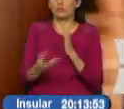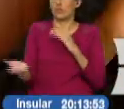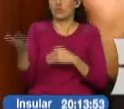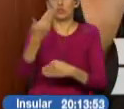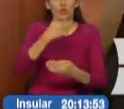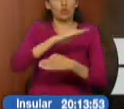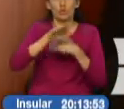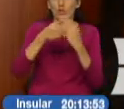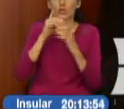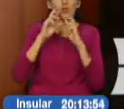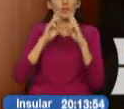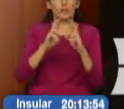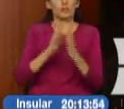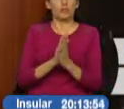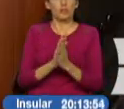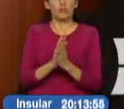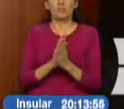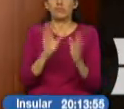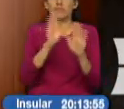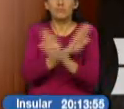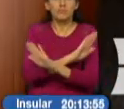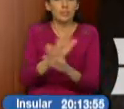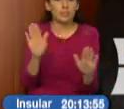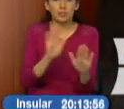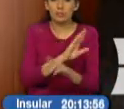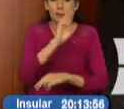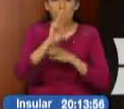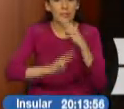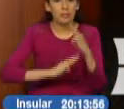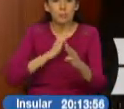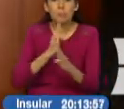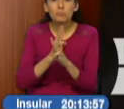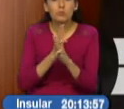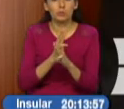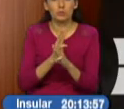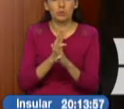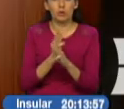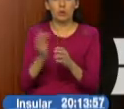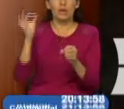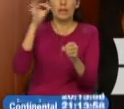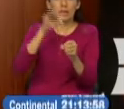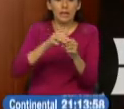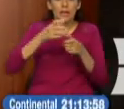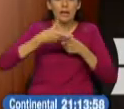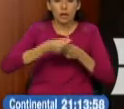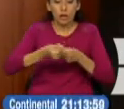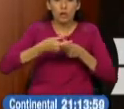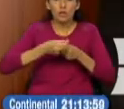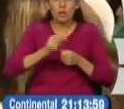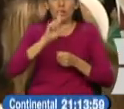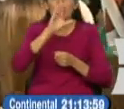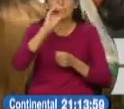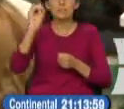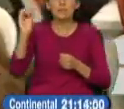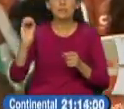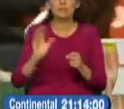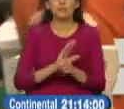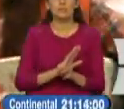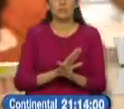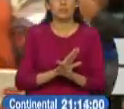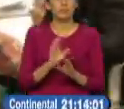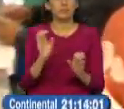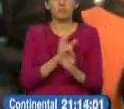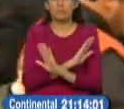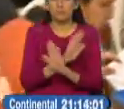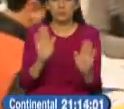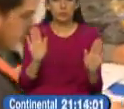porque quiero. En ninguna parte del mundo se ha contado el ciento por ciento de los votos. Un tercer expresidente